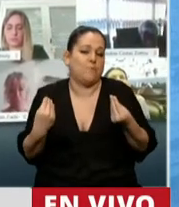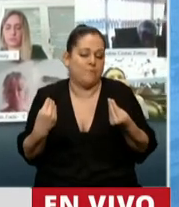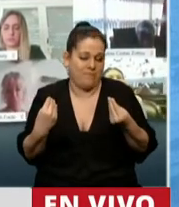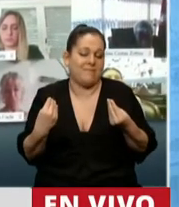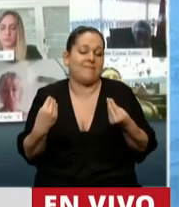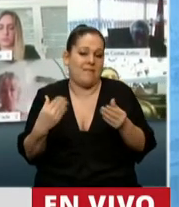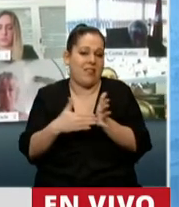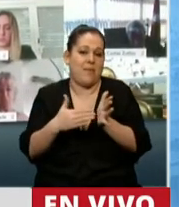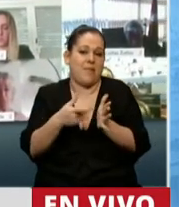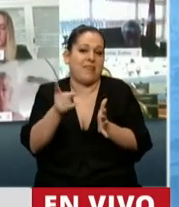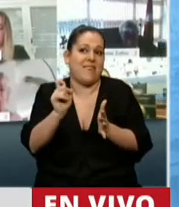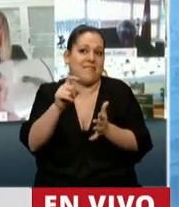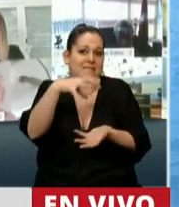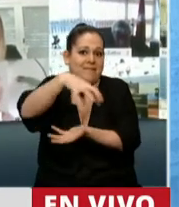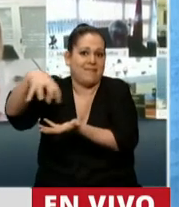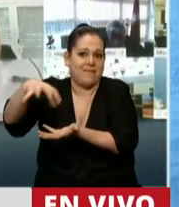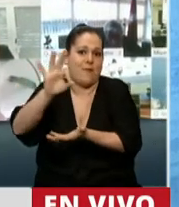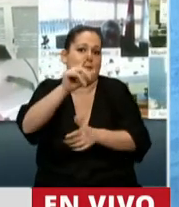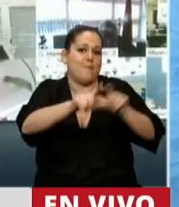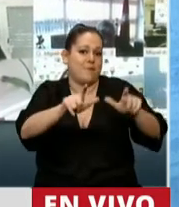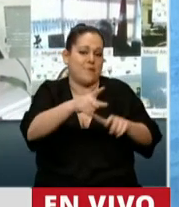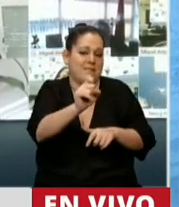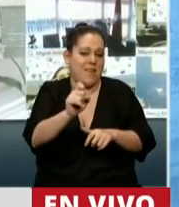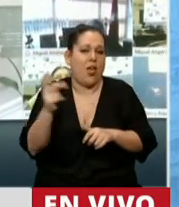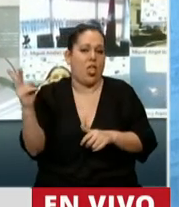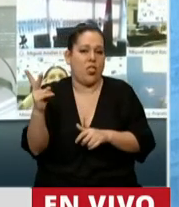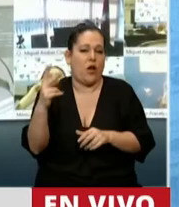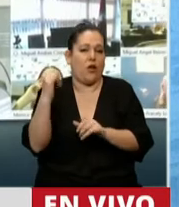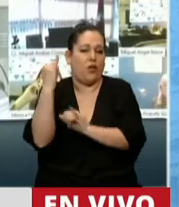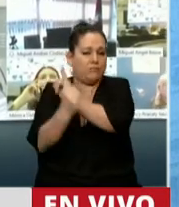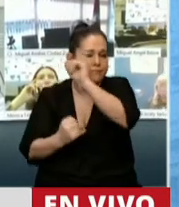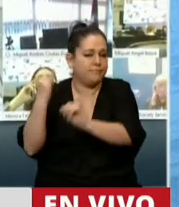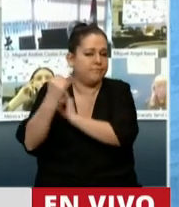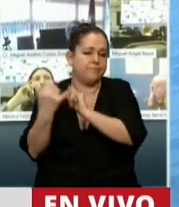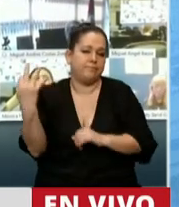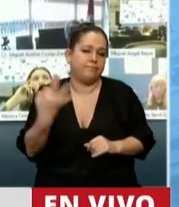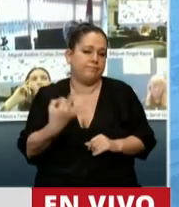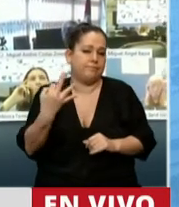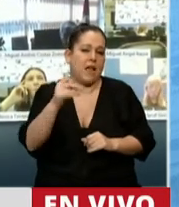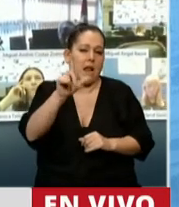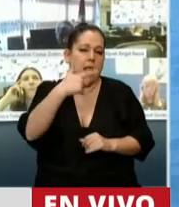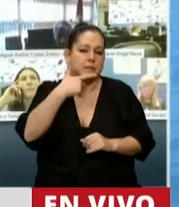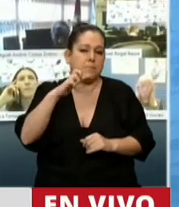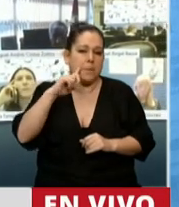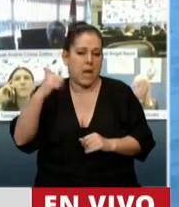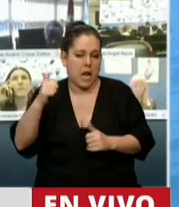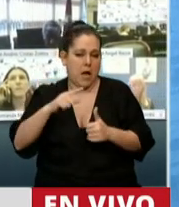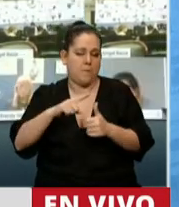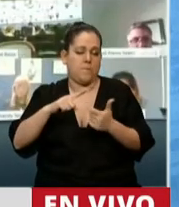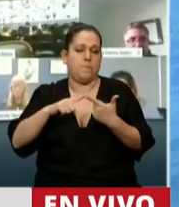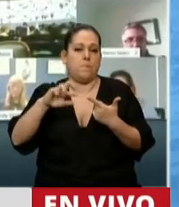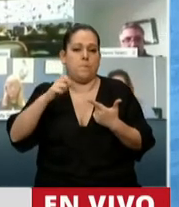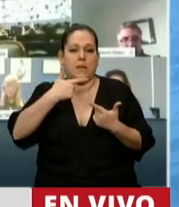es. El diputado Pastori y el diputado Laspina explicaron muy bien por qué el artículo 11, que es algo inédito,